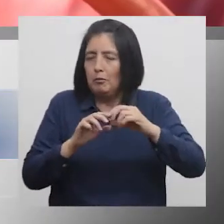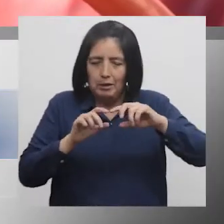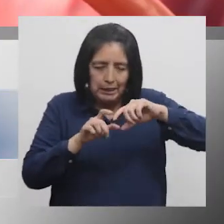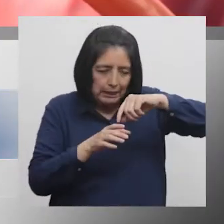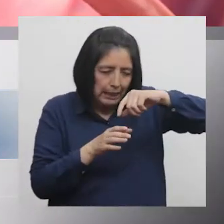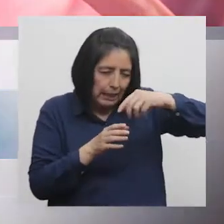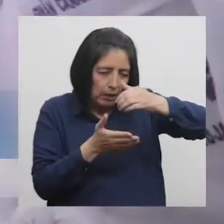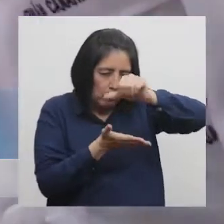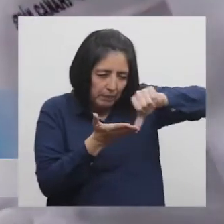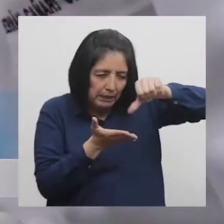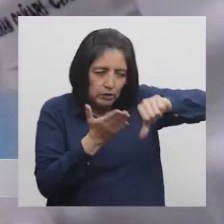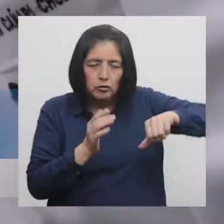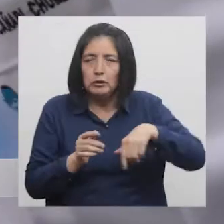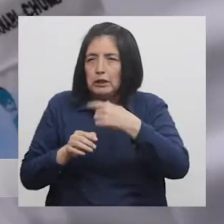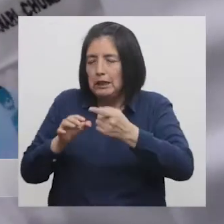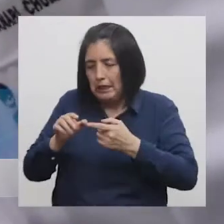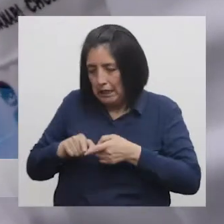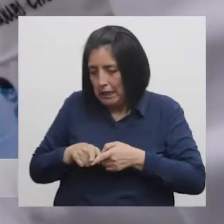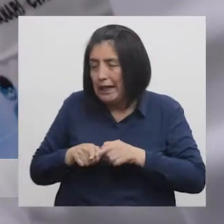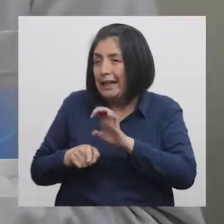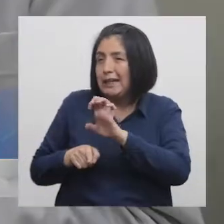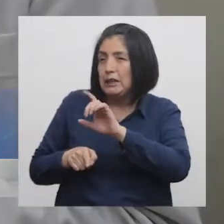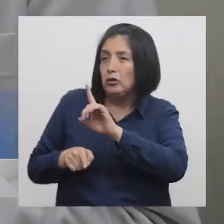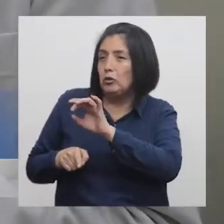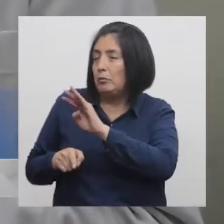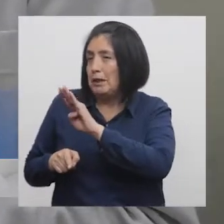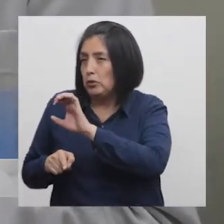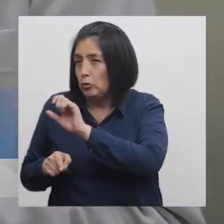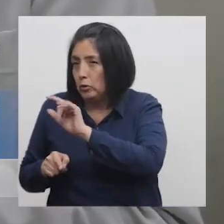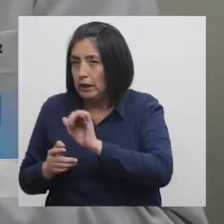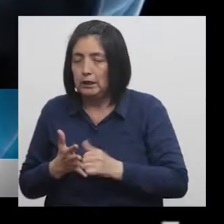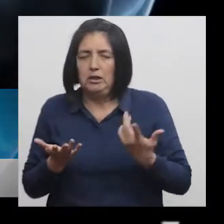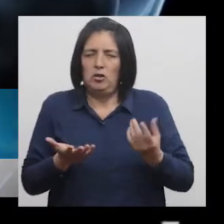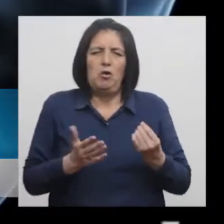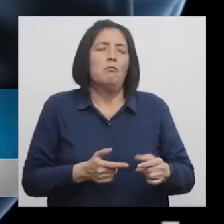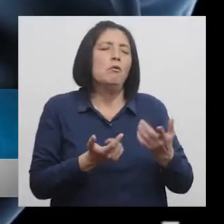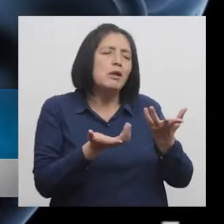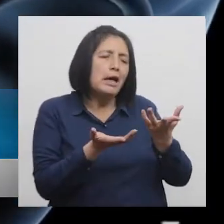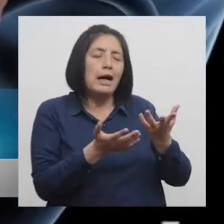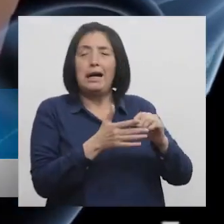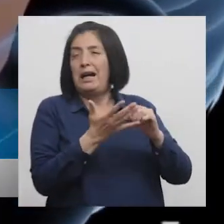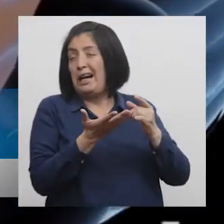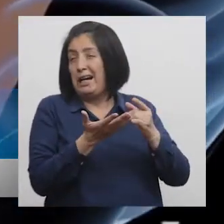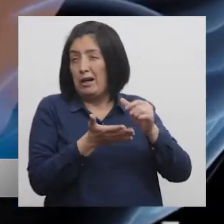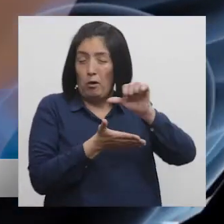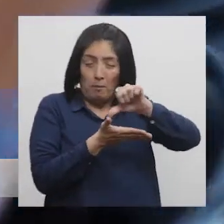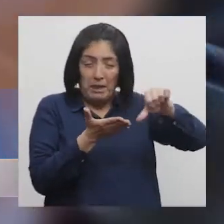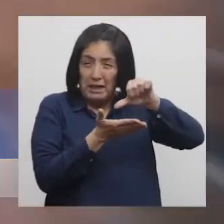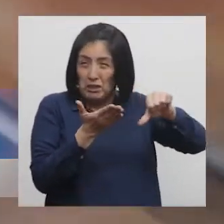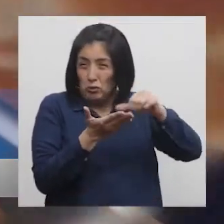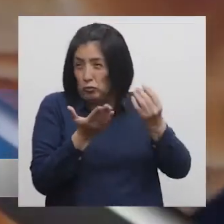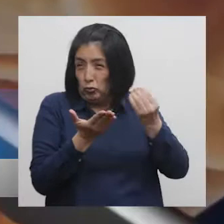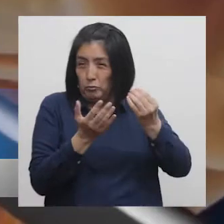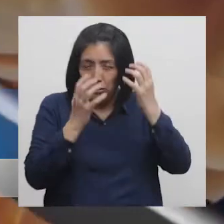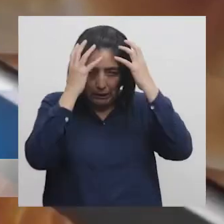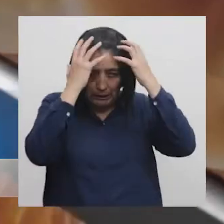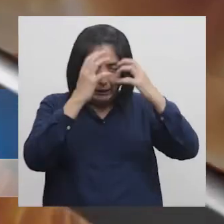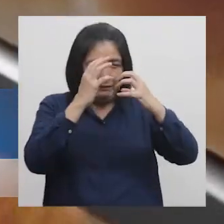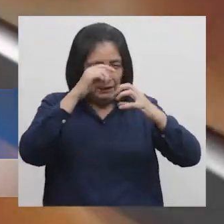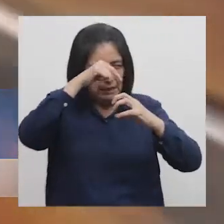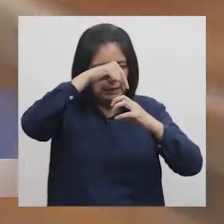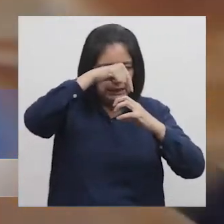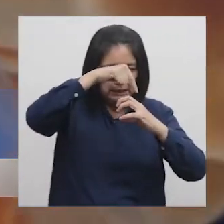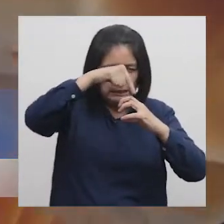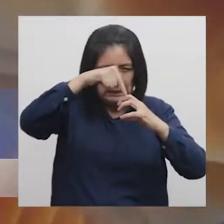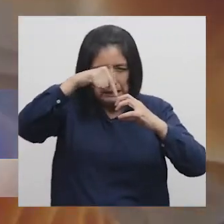la endovascular La modalidad microquirúrgica Se hace una incisión En la cabecita